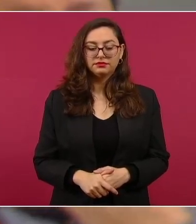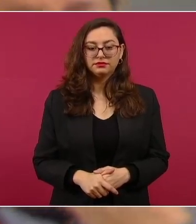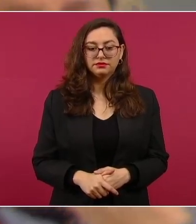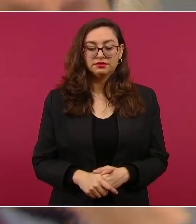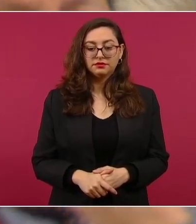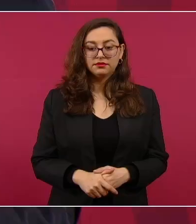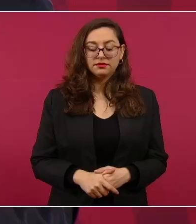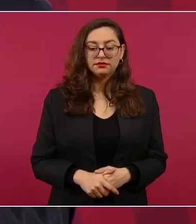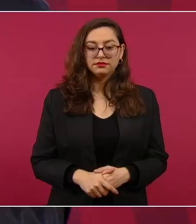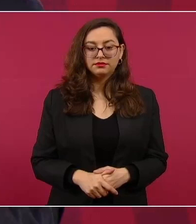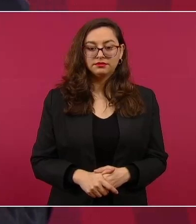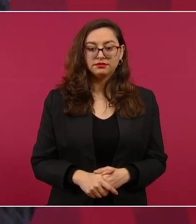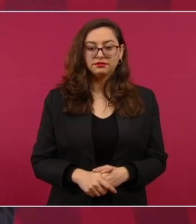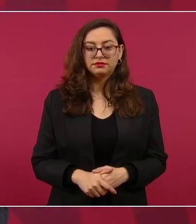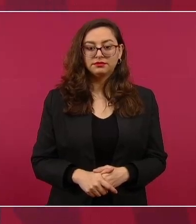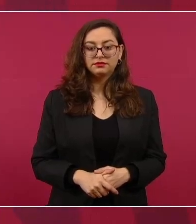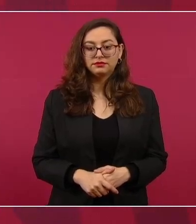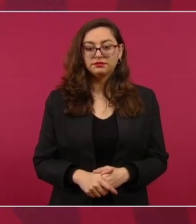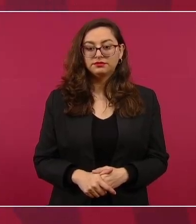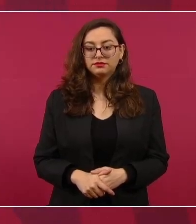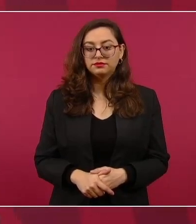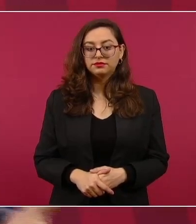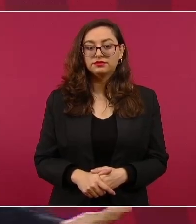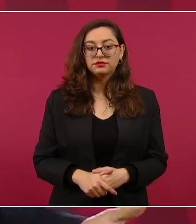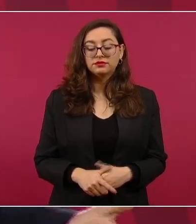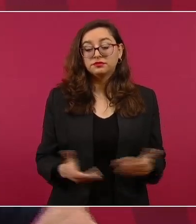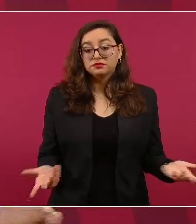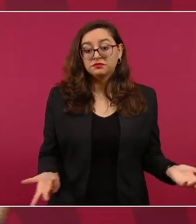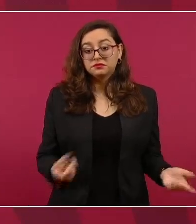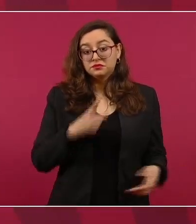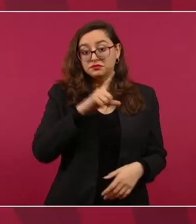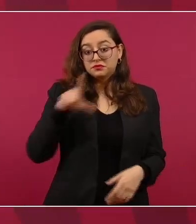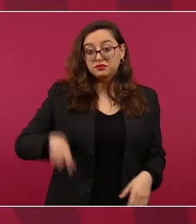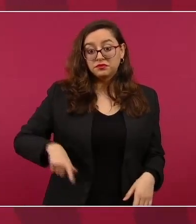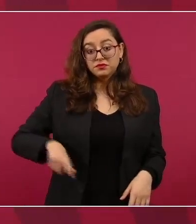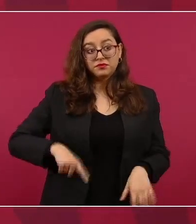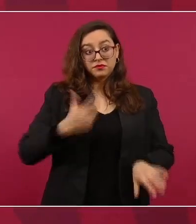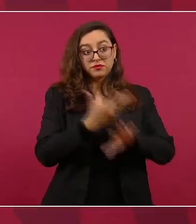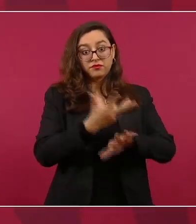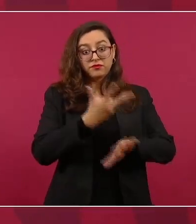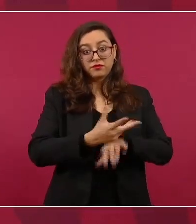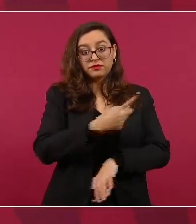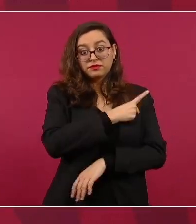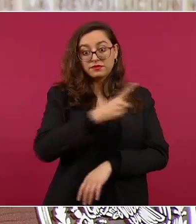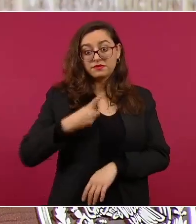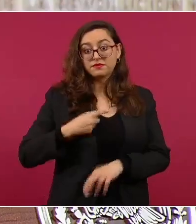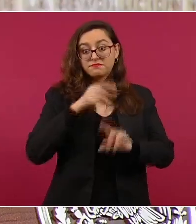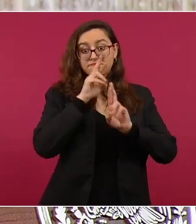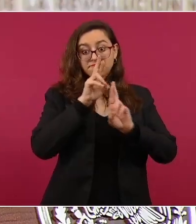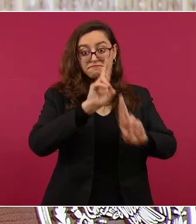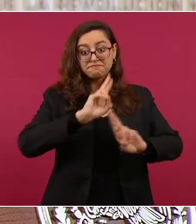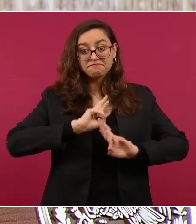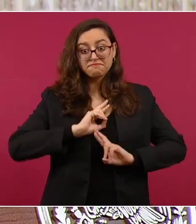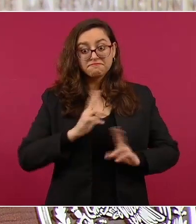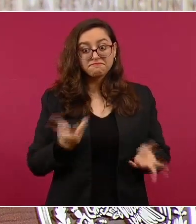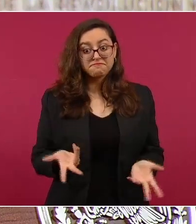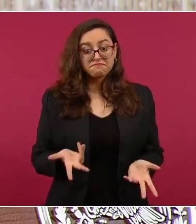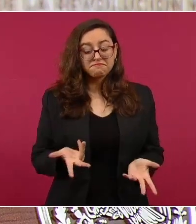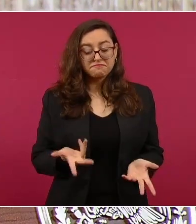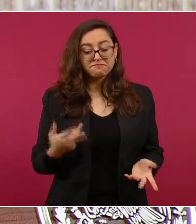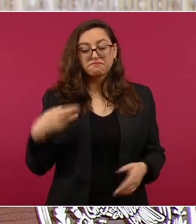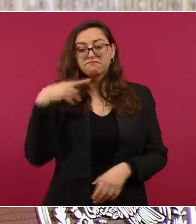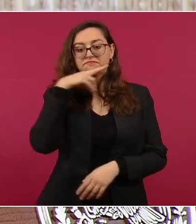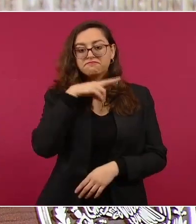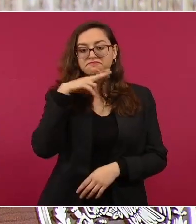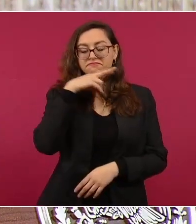Pues yo creo que el gobierno de Estados Unidos tiene que aclararlo lo más pronto posible. A